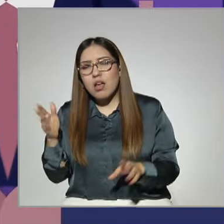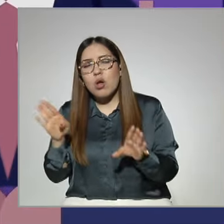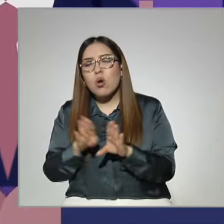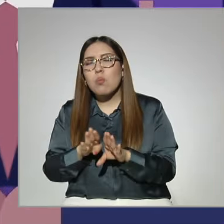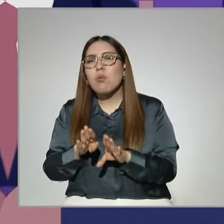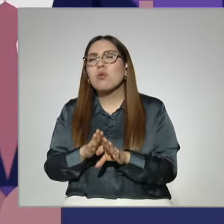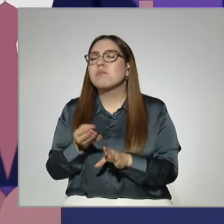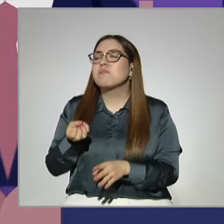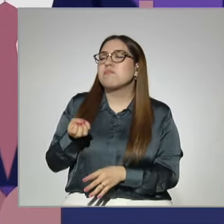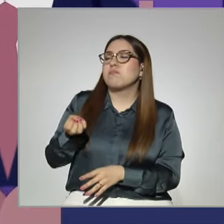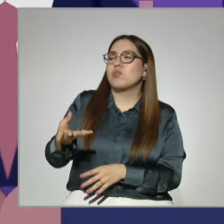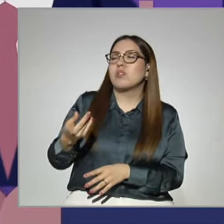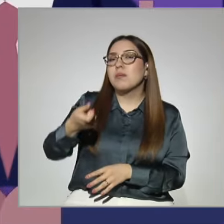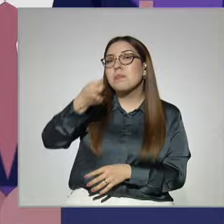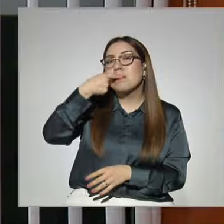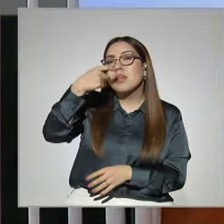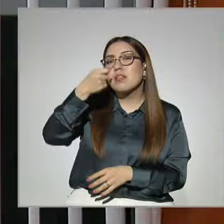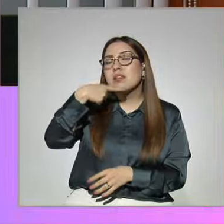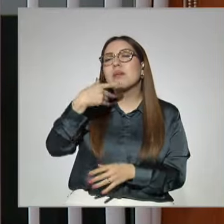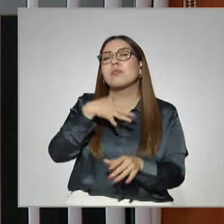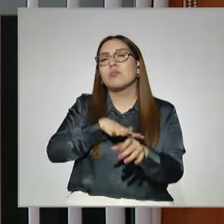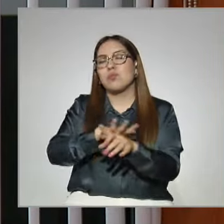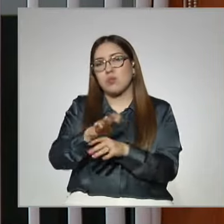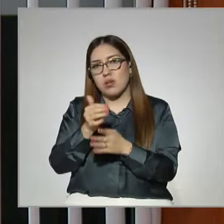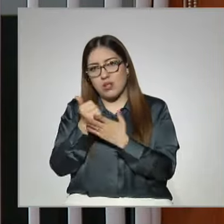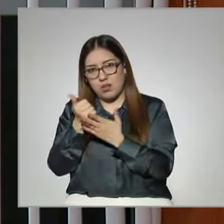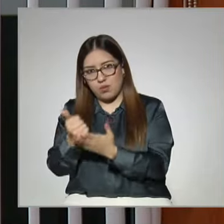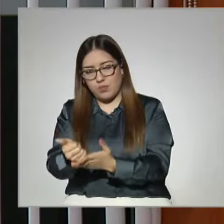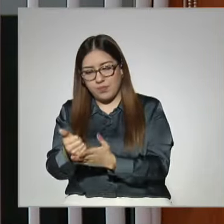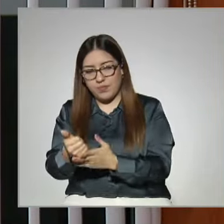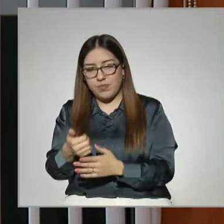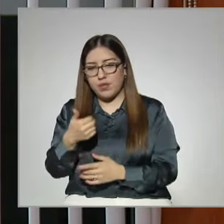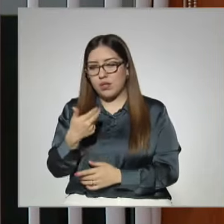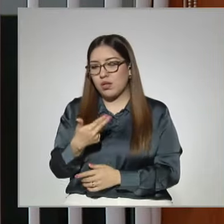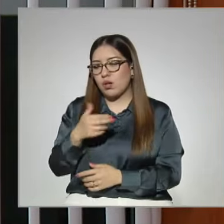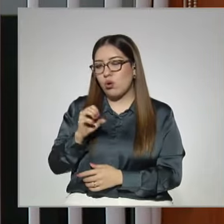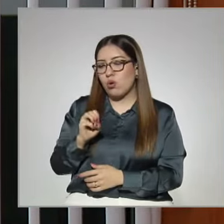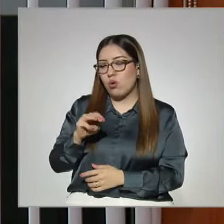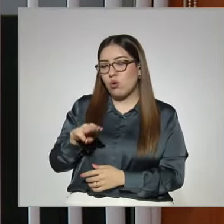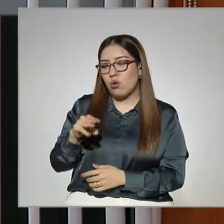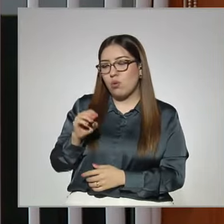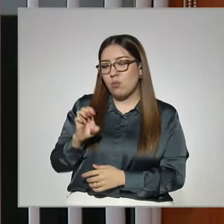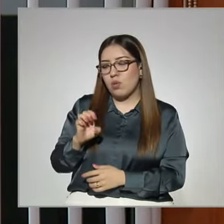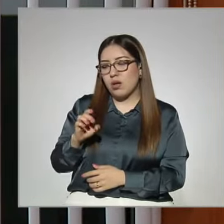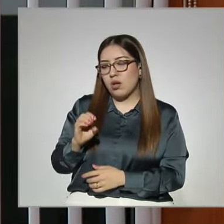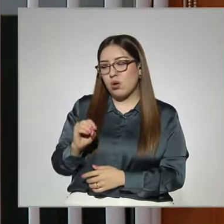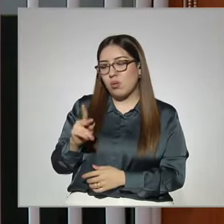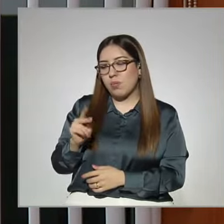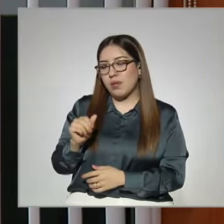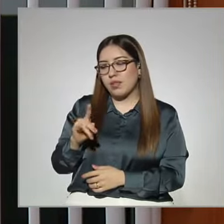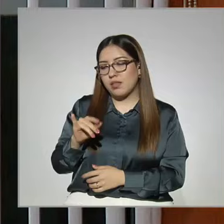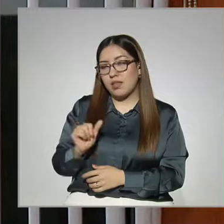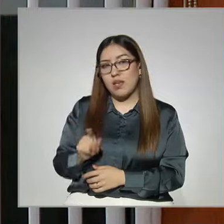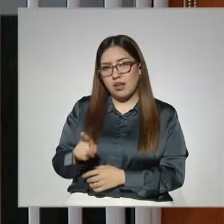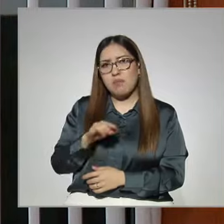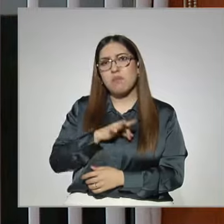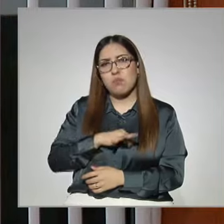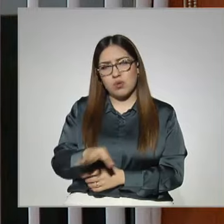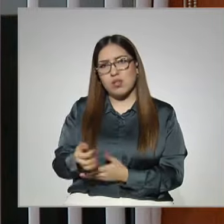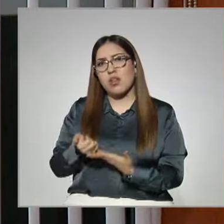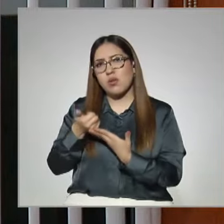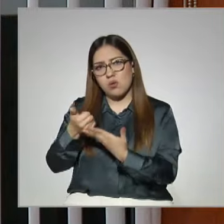medicamento le puede ayudar. La homeopatía sí puede retomar las